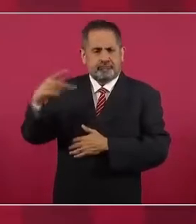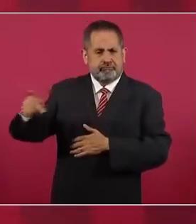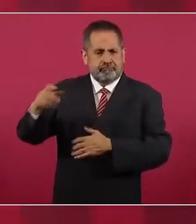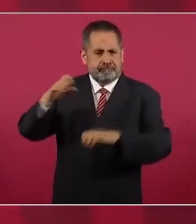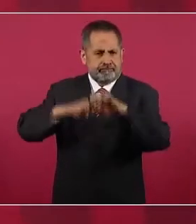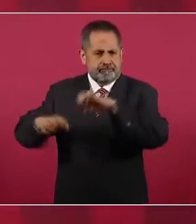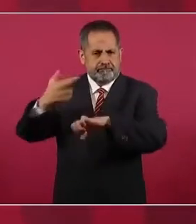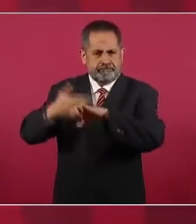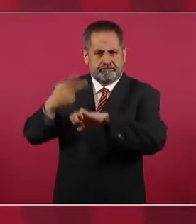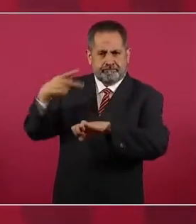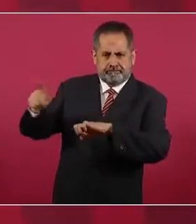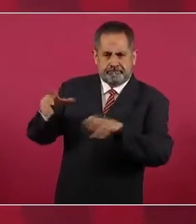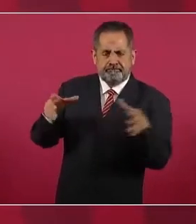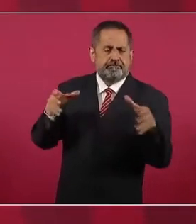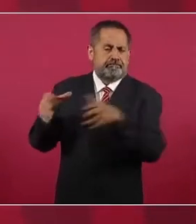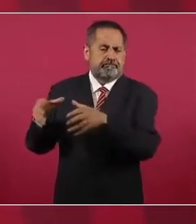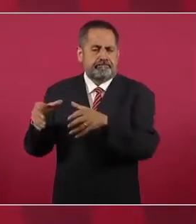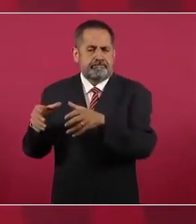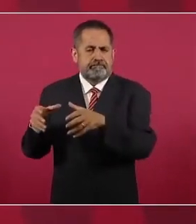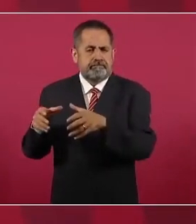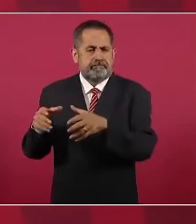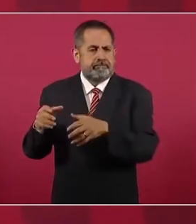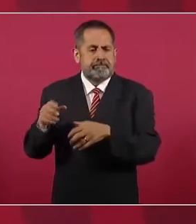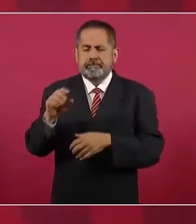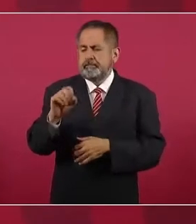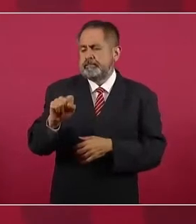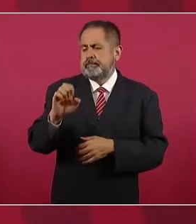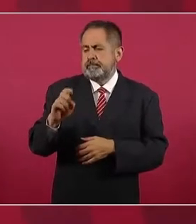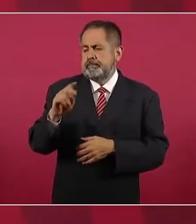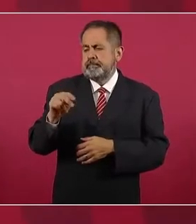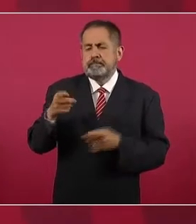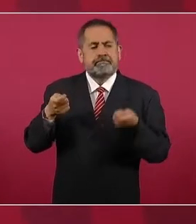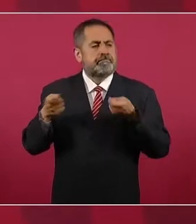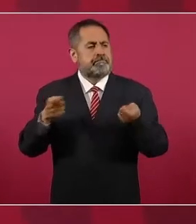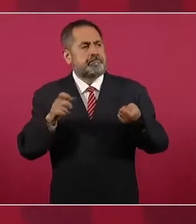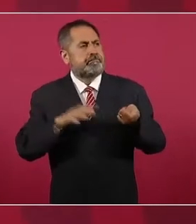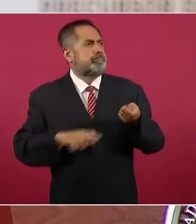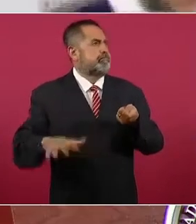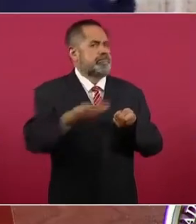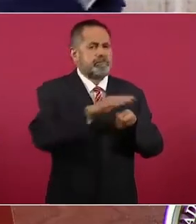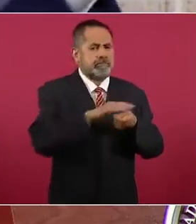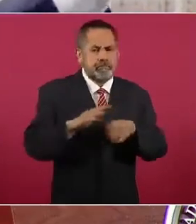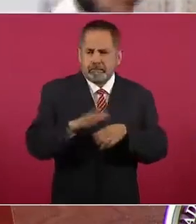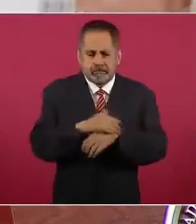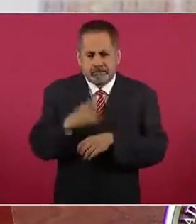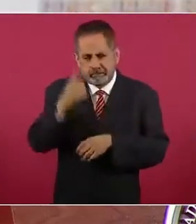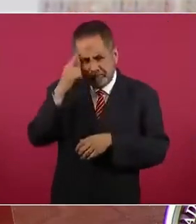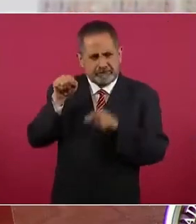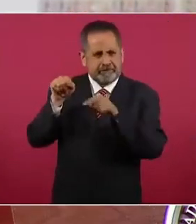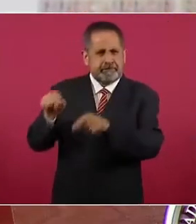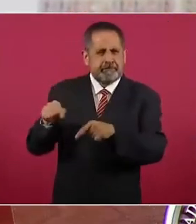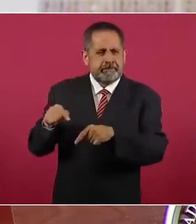Secretaría de la Defensa que quede esa empresa?